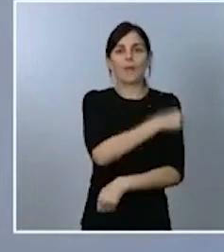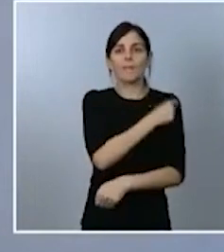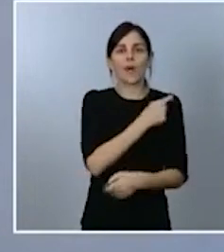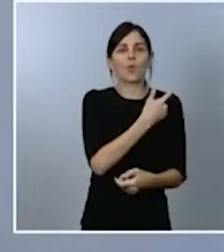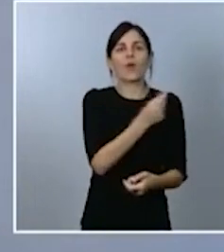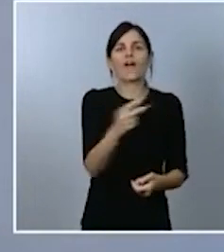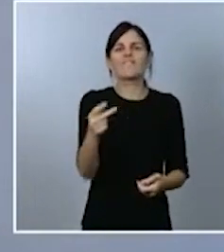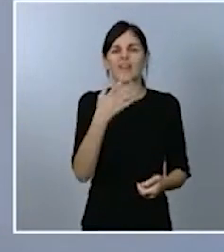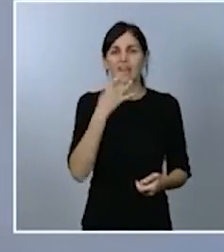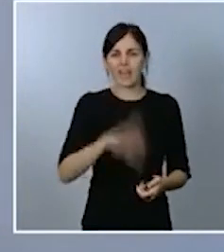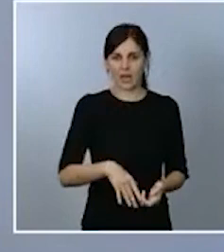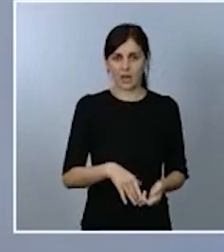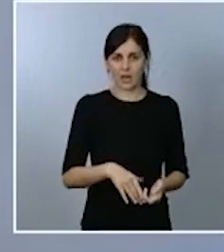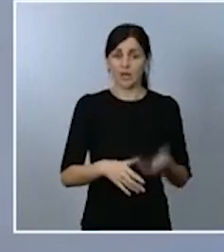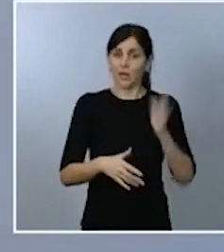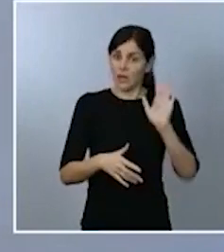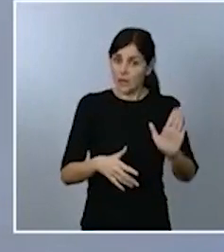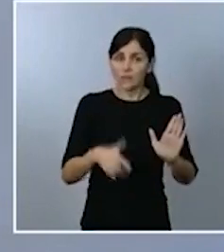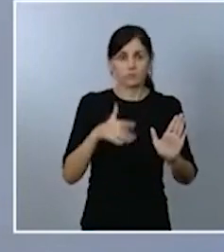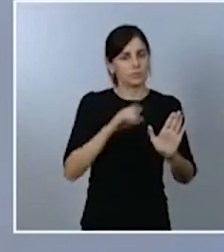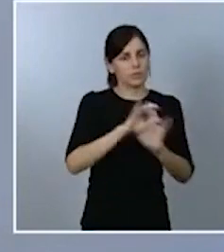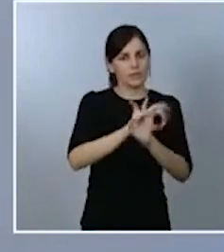y claramente